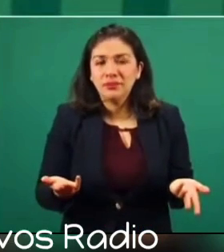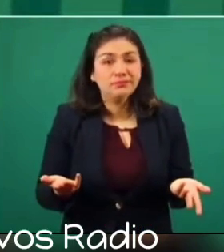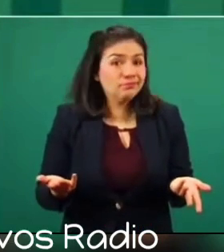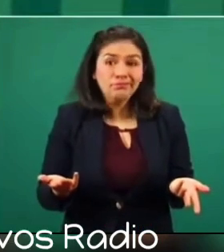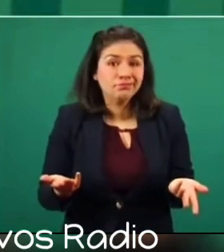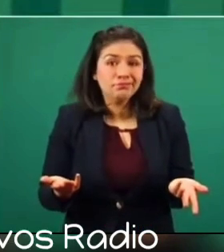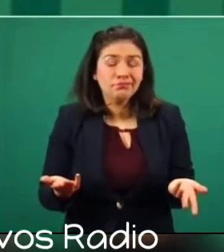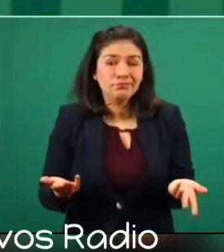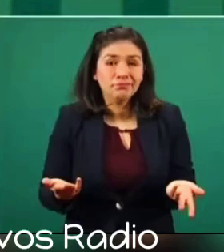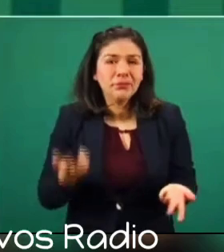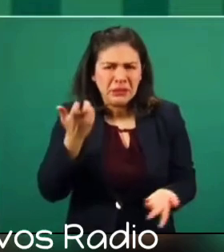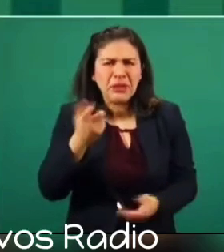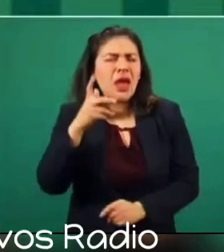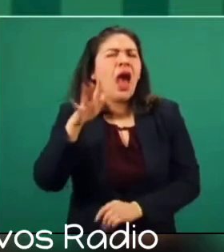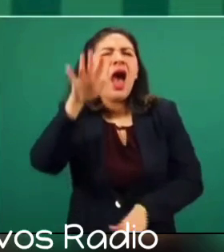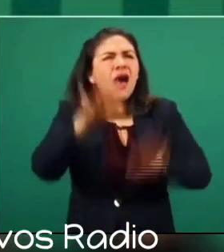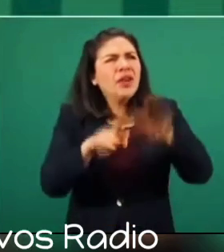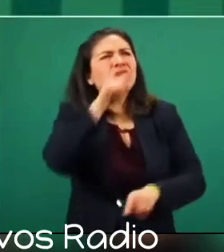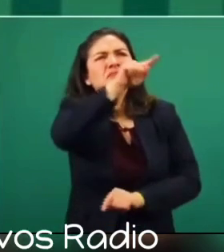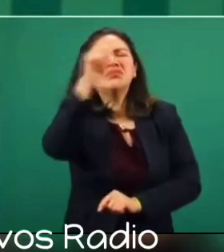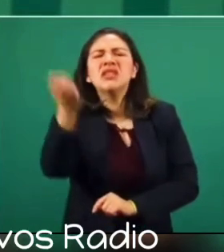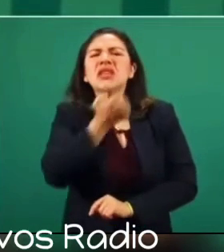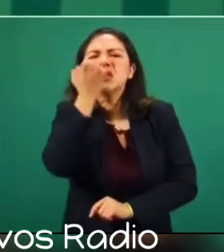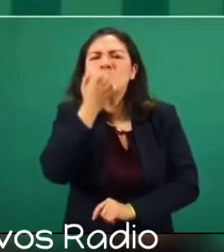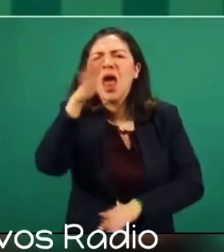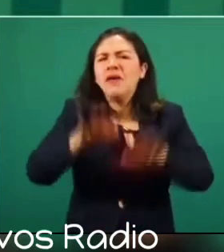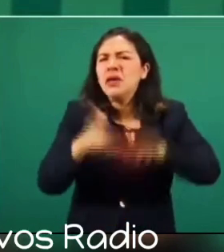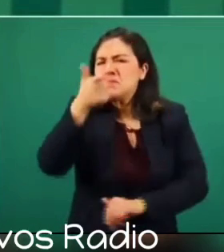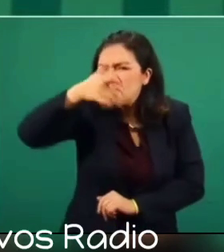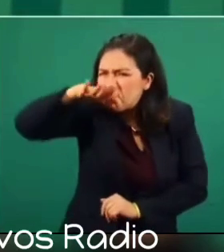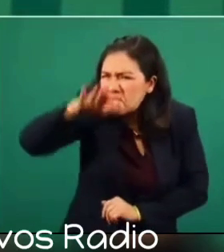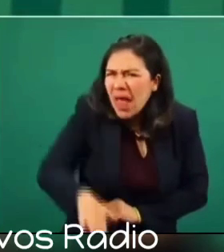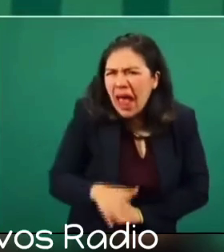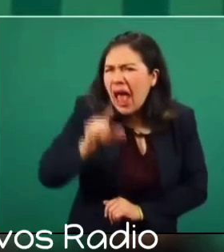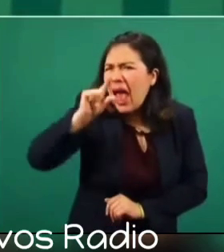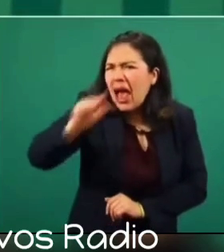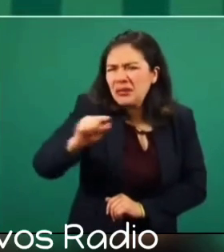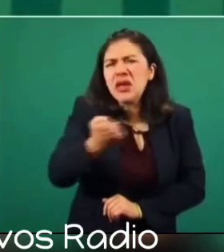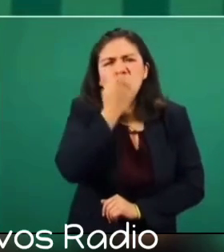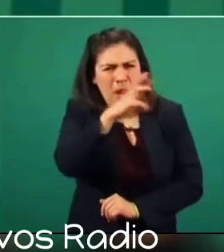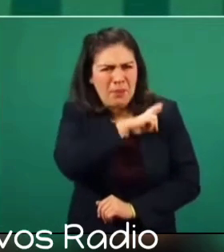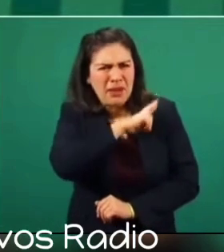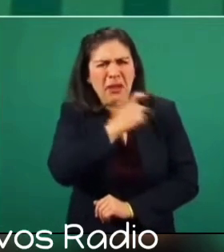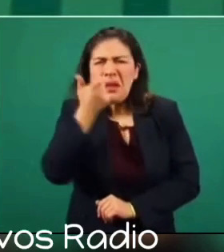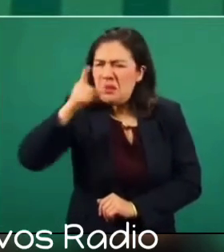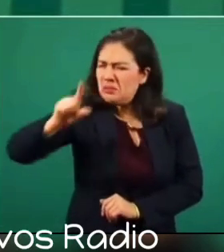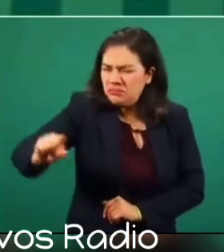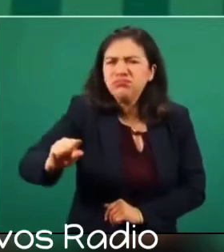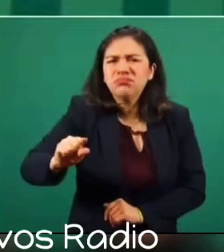por muy barata que sea una colegiatura en una universidad privada.